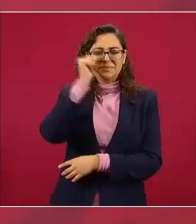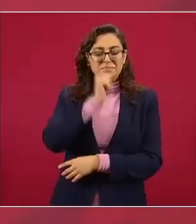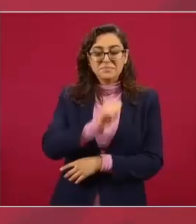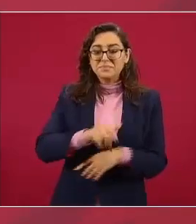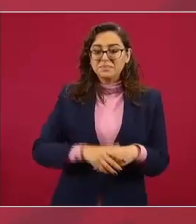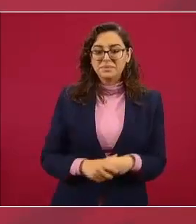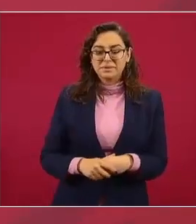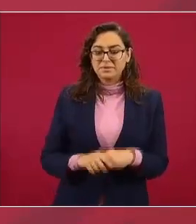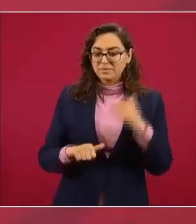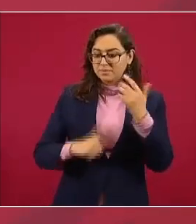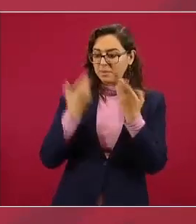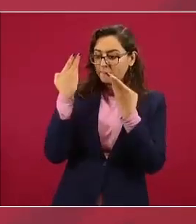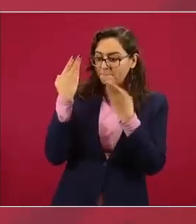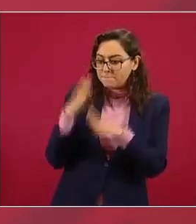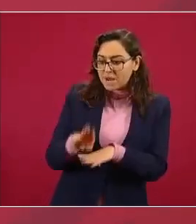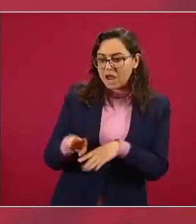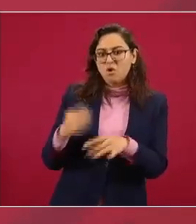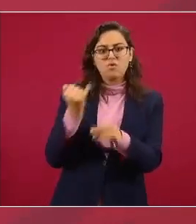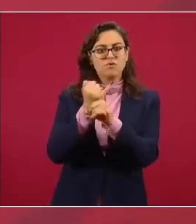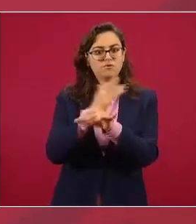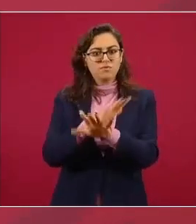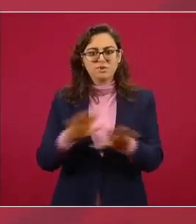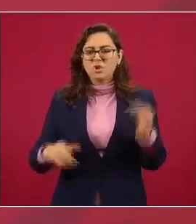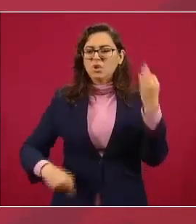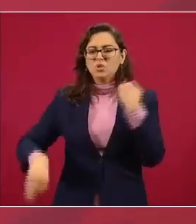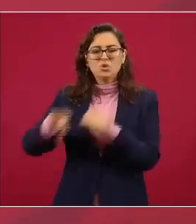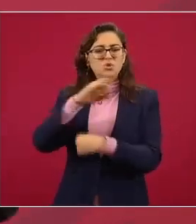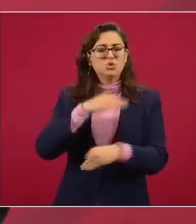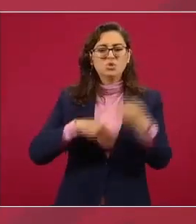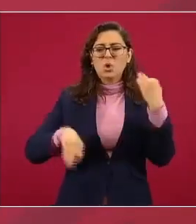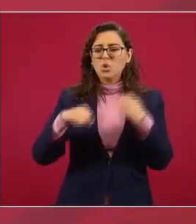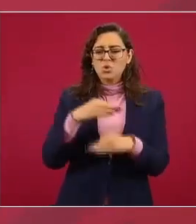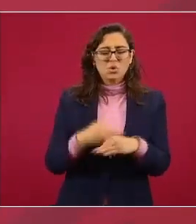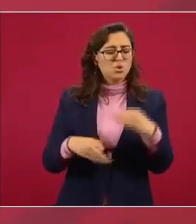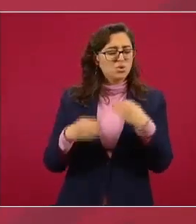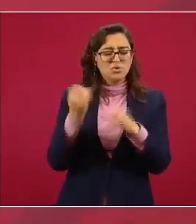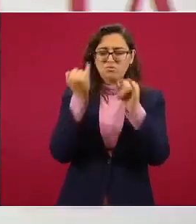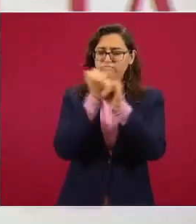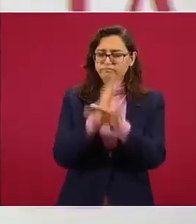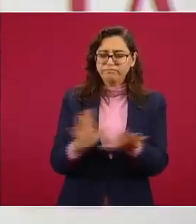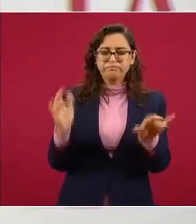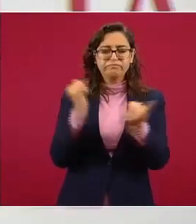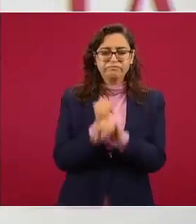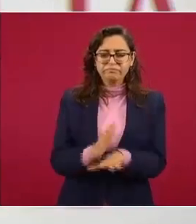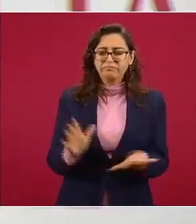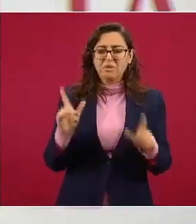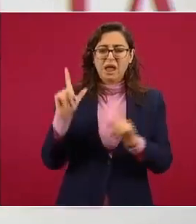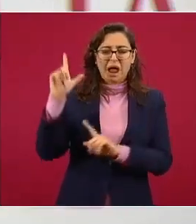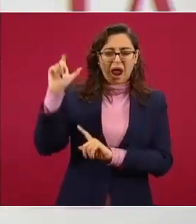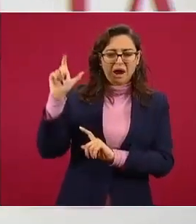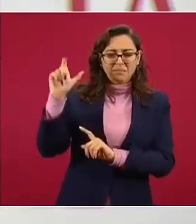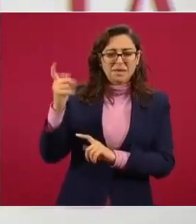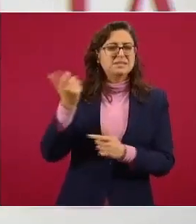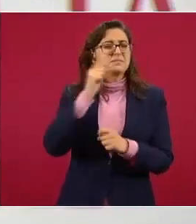seguimientos financieros todo lo que les hemos venido informando seguimiento a las armas